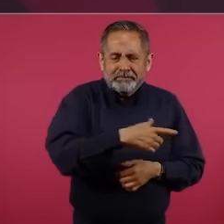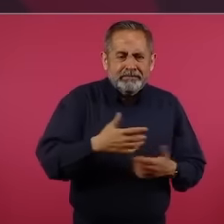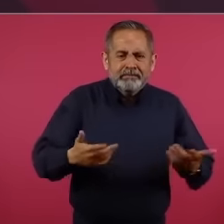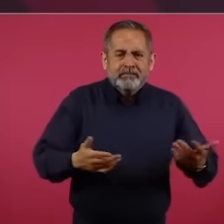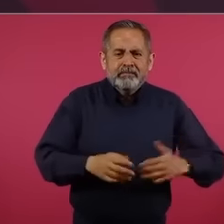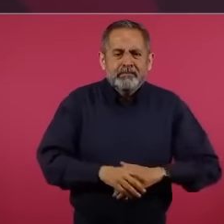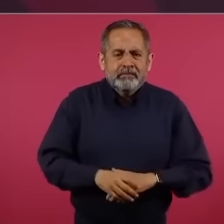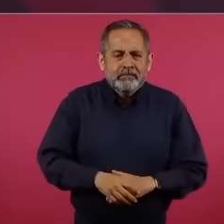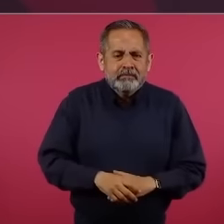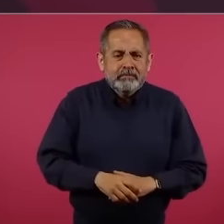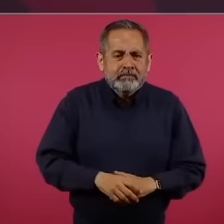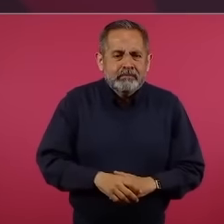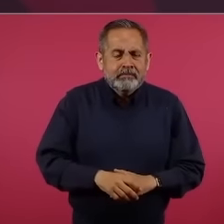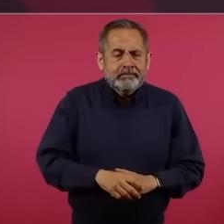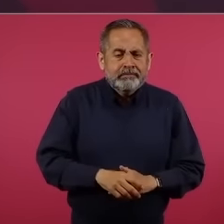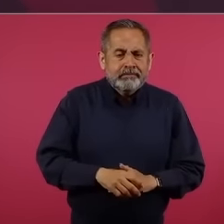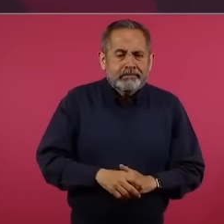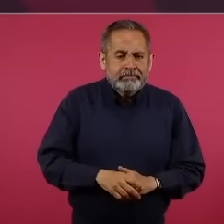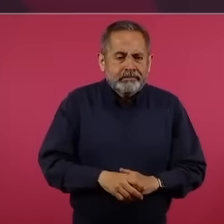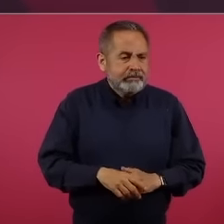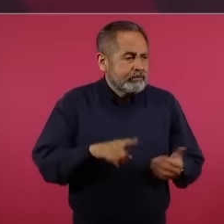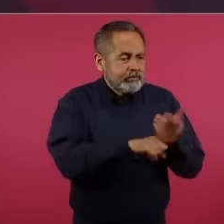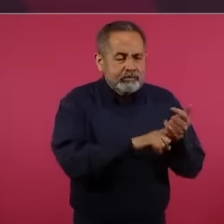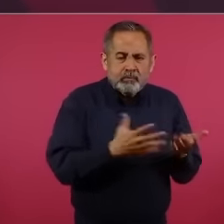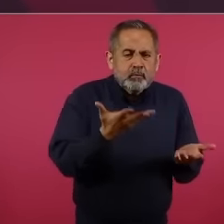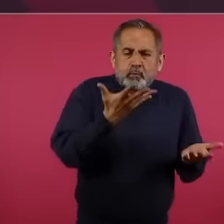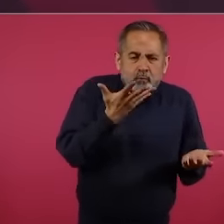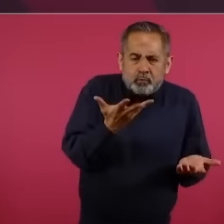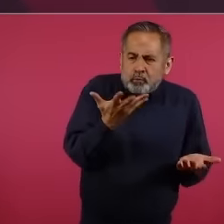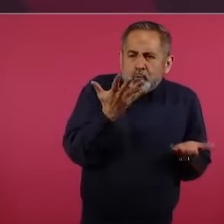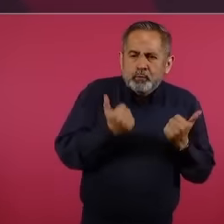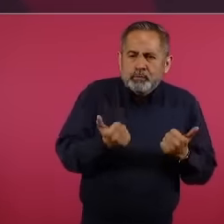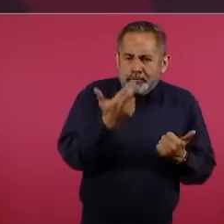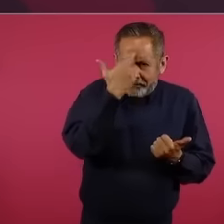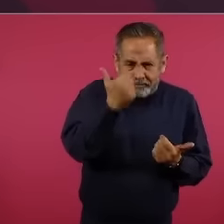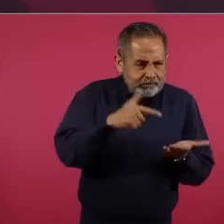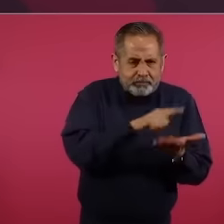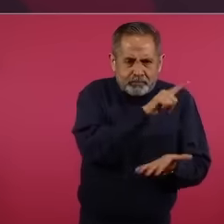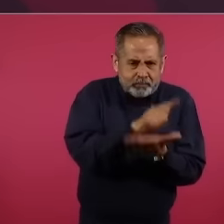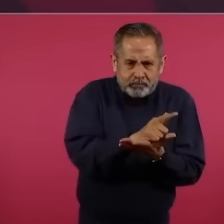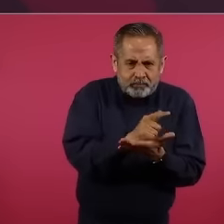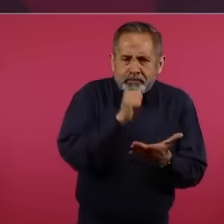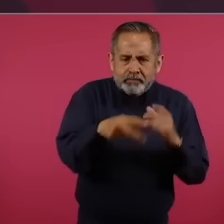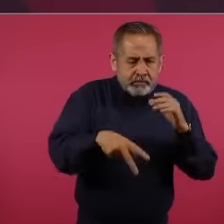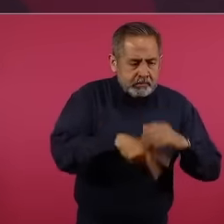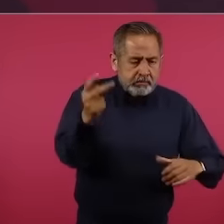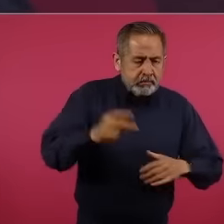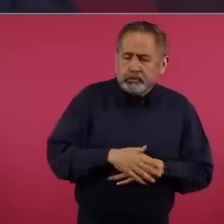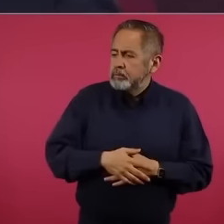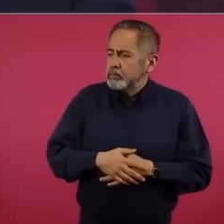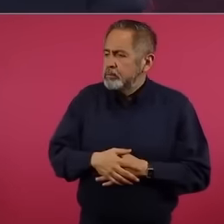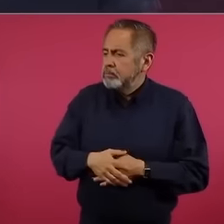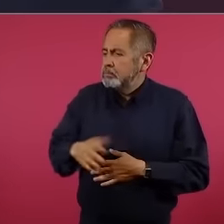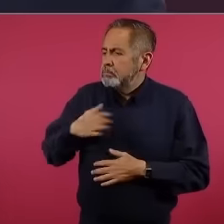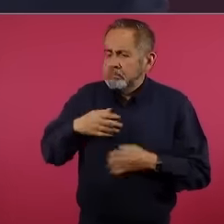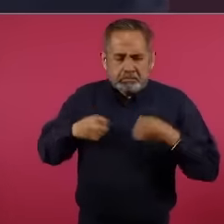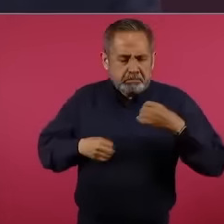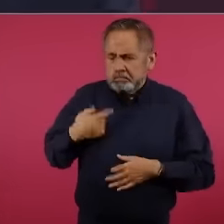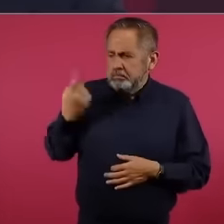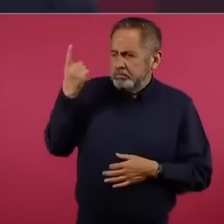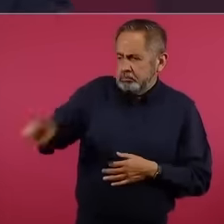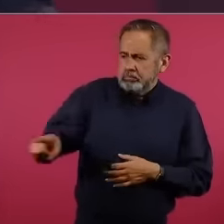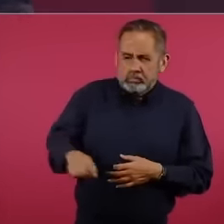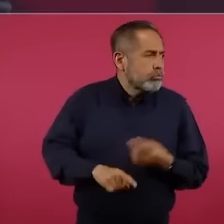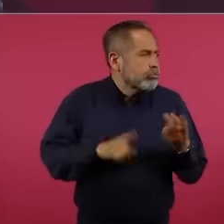que sin fundamento legal ordena que se detenga